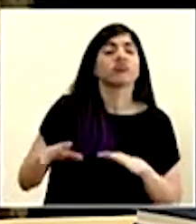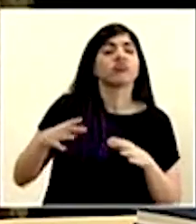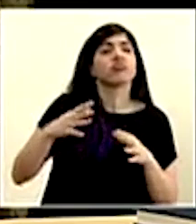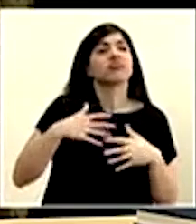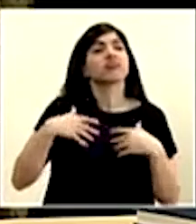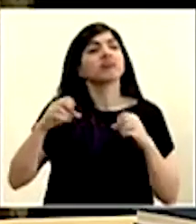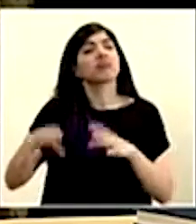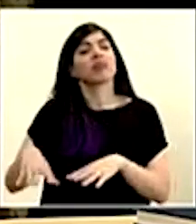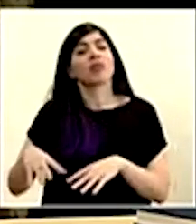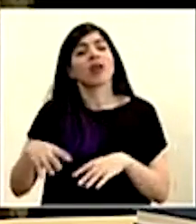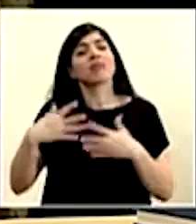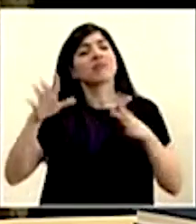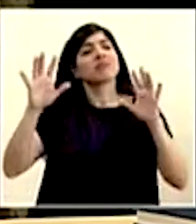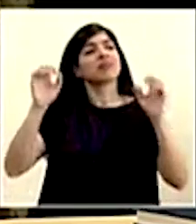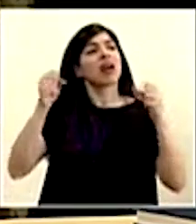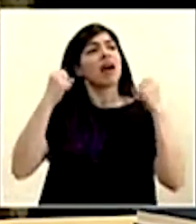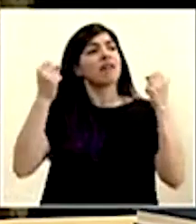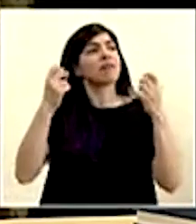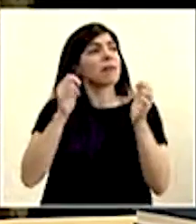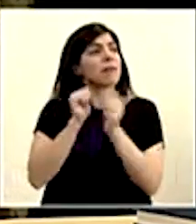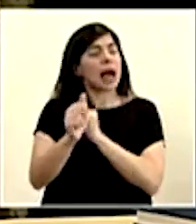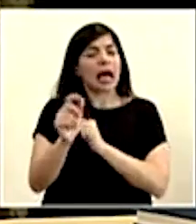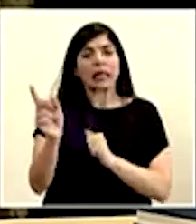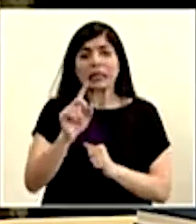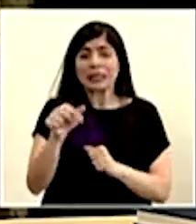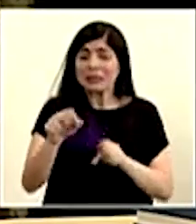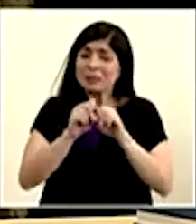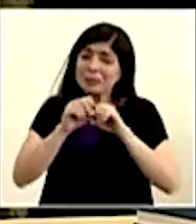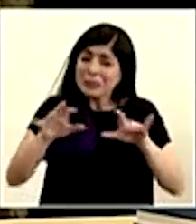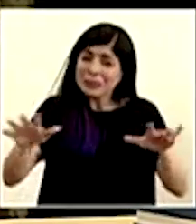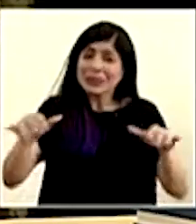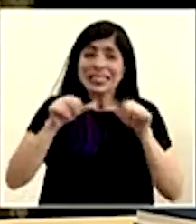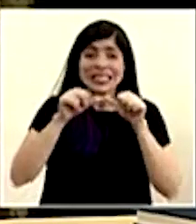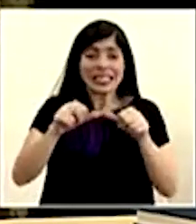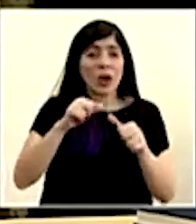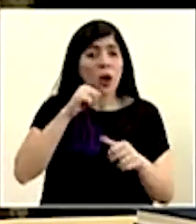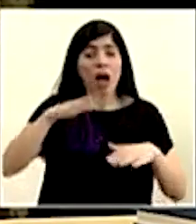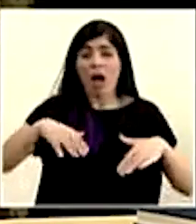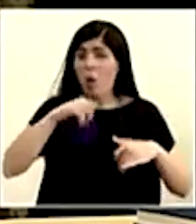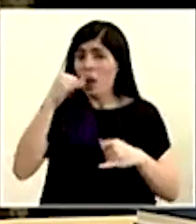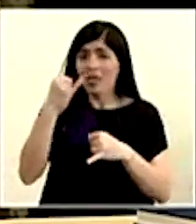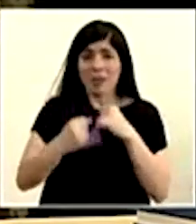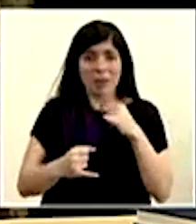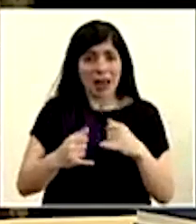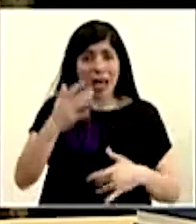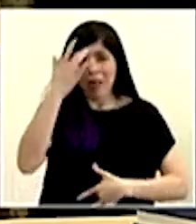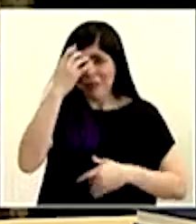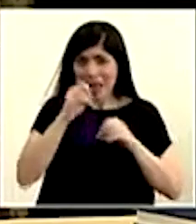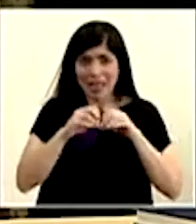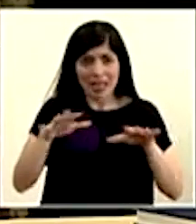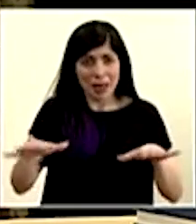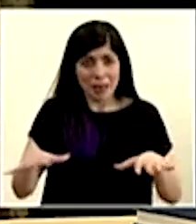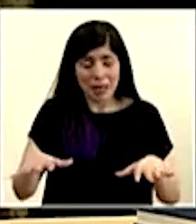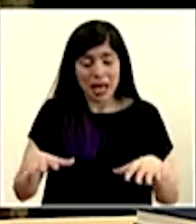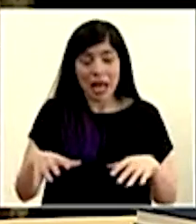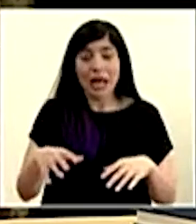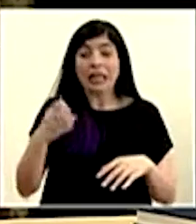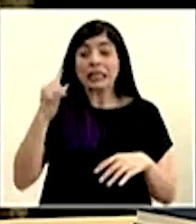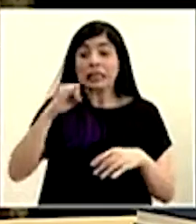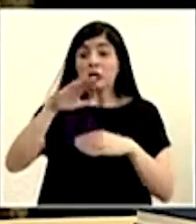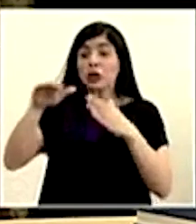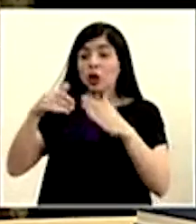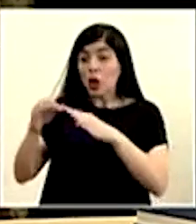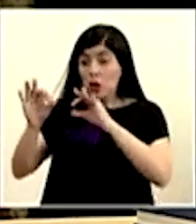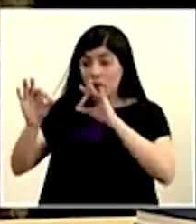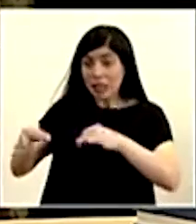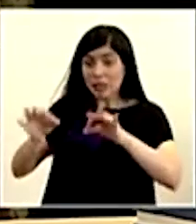no cantemos victoria. Esto sigue, esta pandemia no ha terminado. Y en la medida de que tomemos las